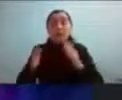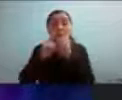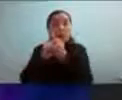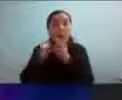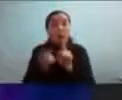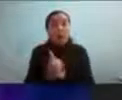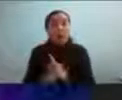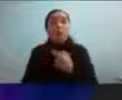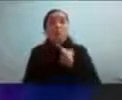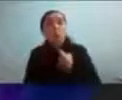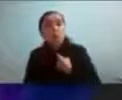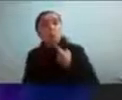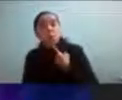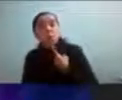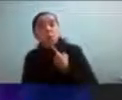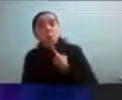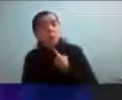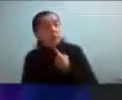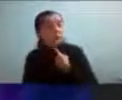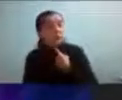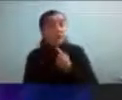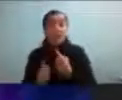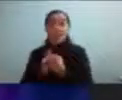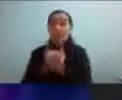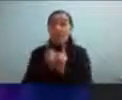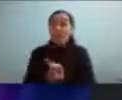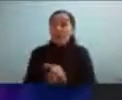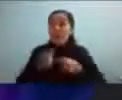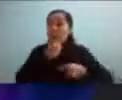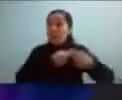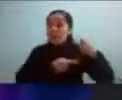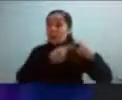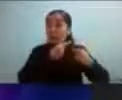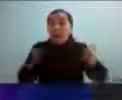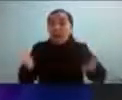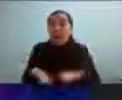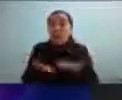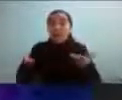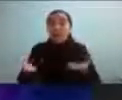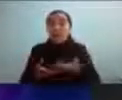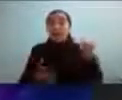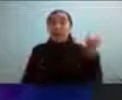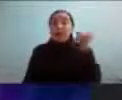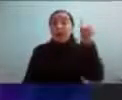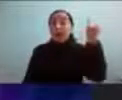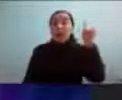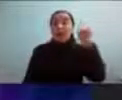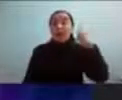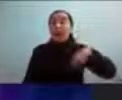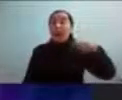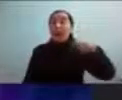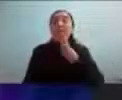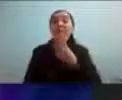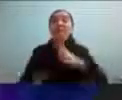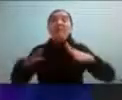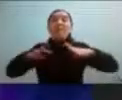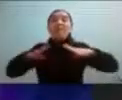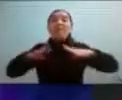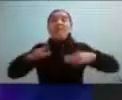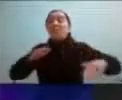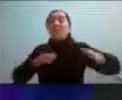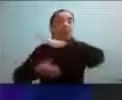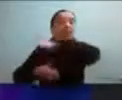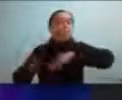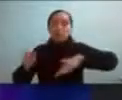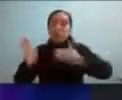van a cambiar un poco esta historia y promover la autonomía la calidad de vida la felicidad en todos los niveles y en